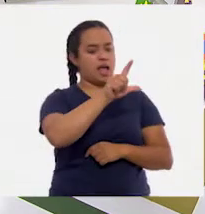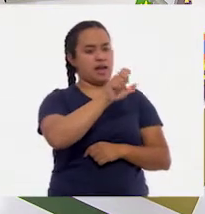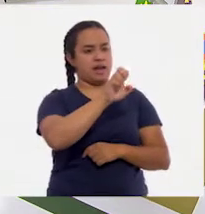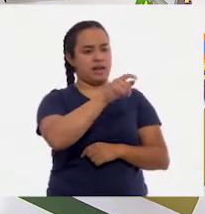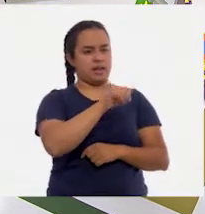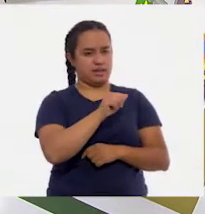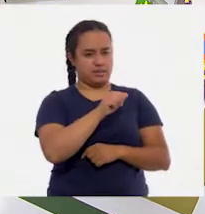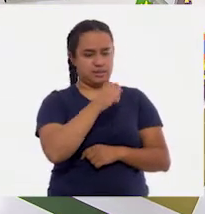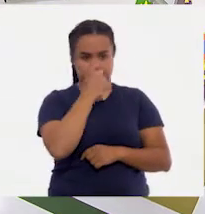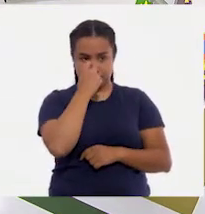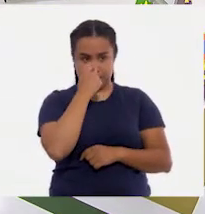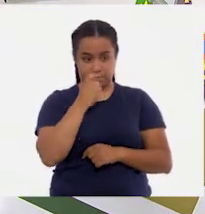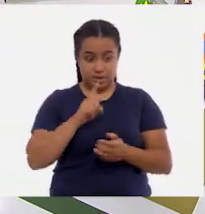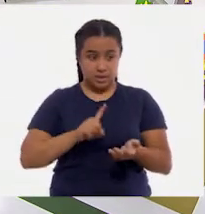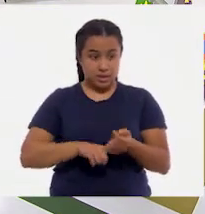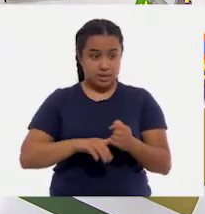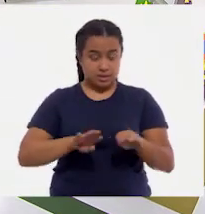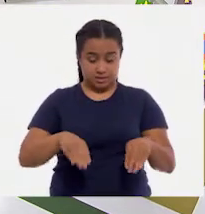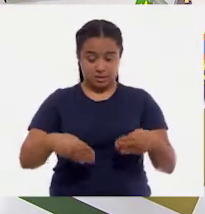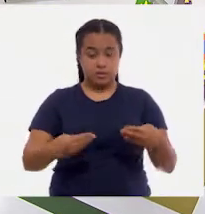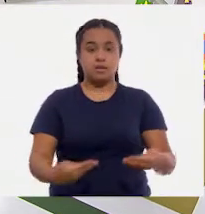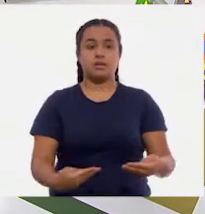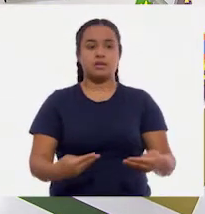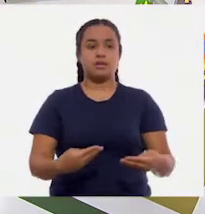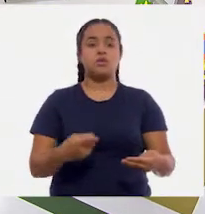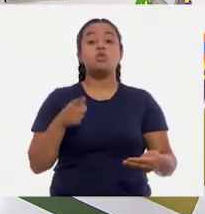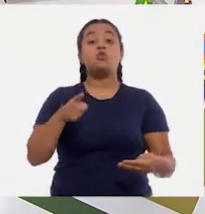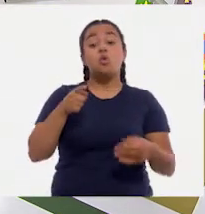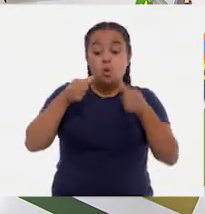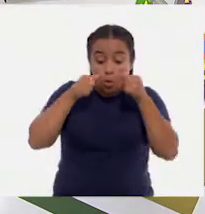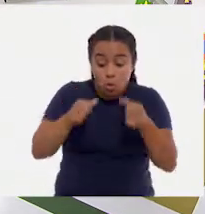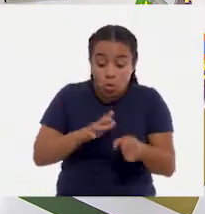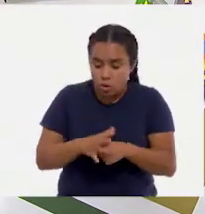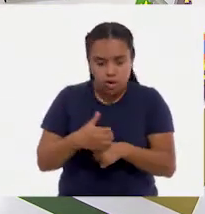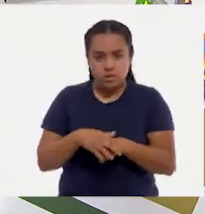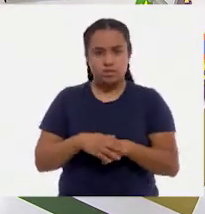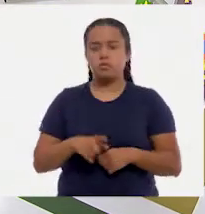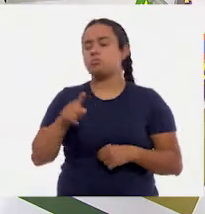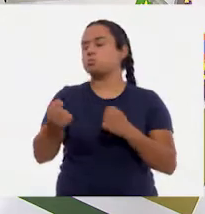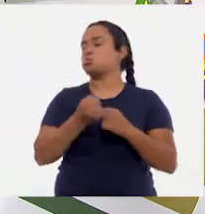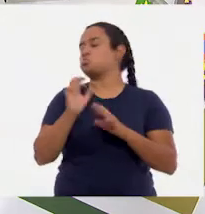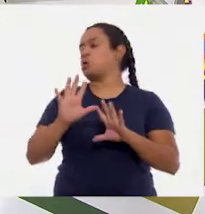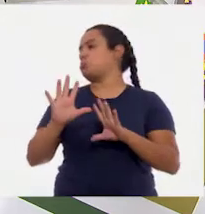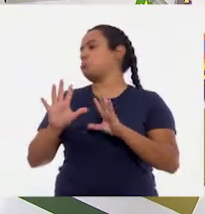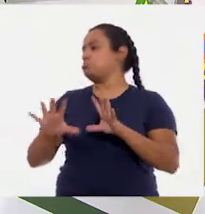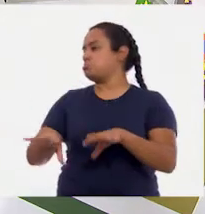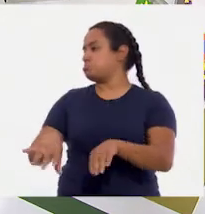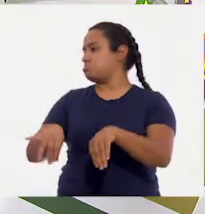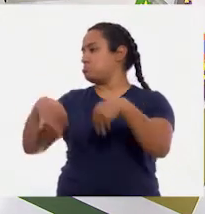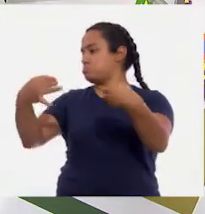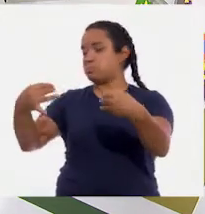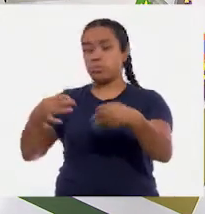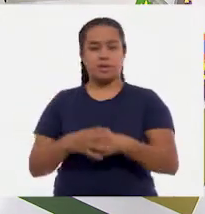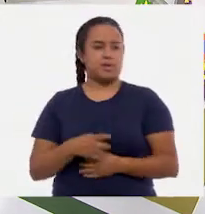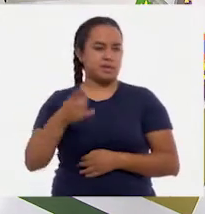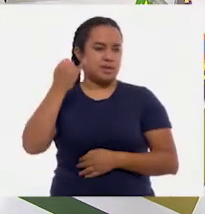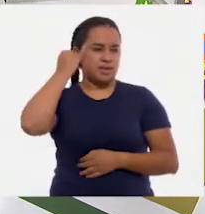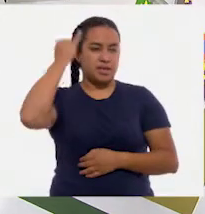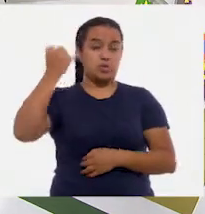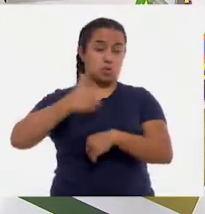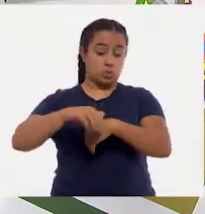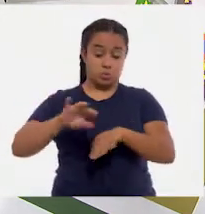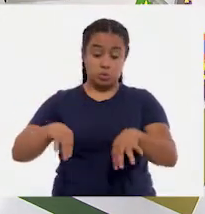cualquiera de esos trapecios sin fijarse qué número es. Va a ser al azar. Supongamos que ella toma este número